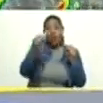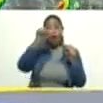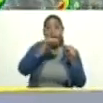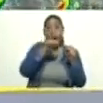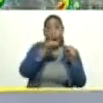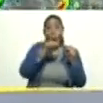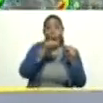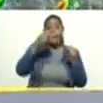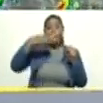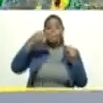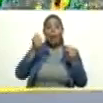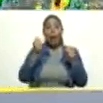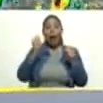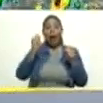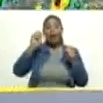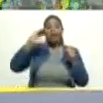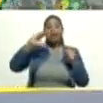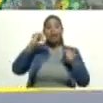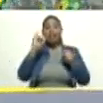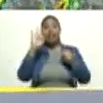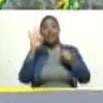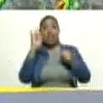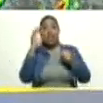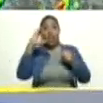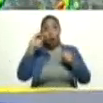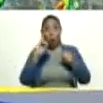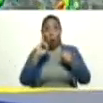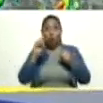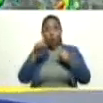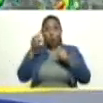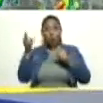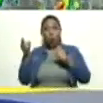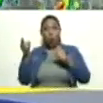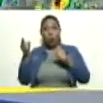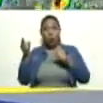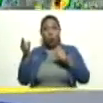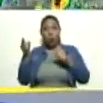¿Por qué se llama? Porque se nota...